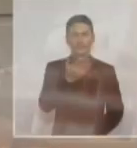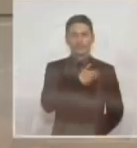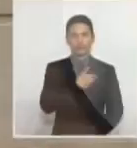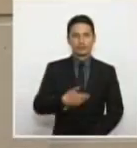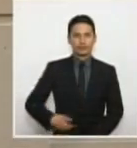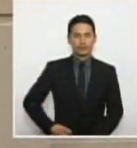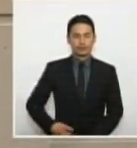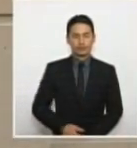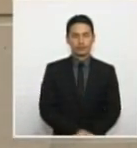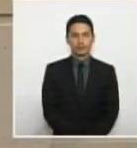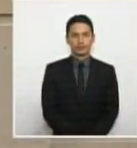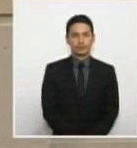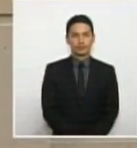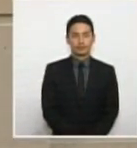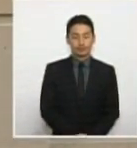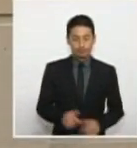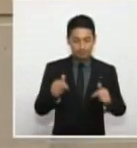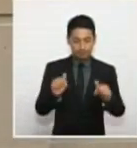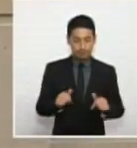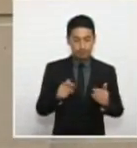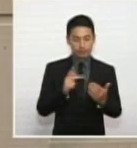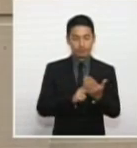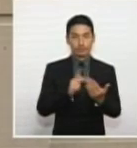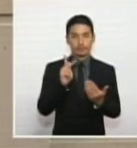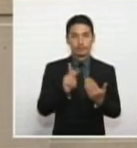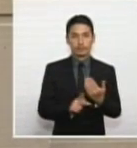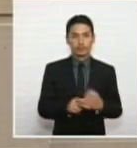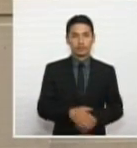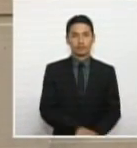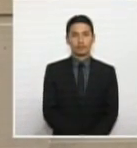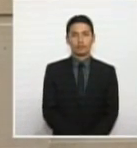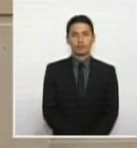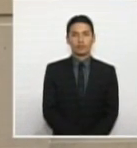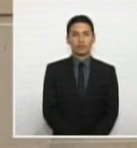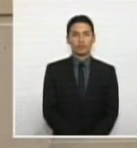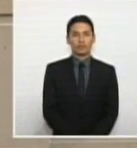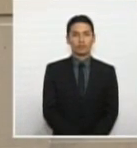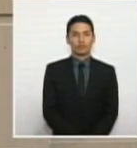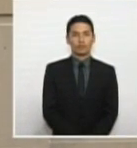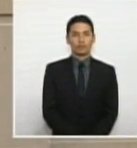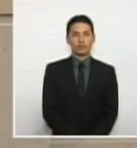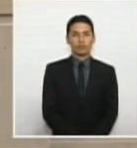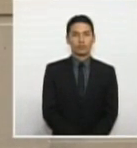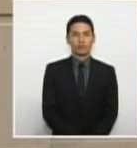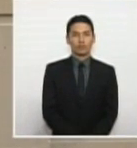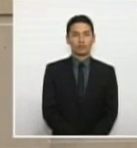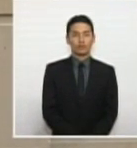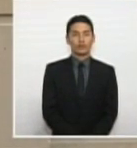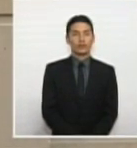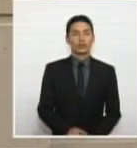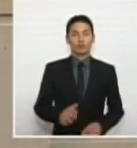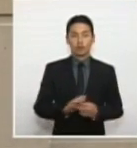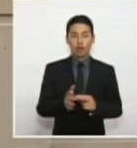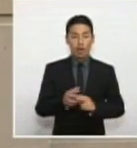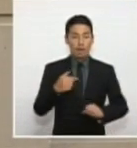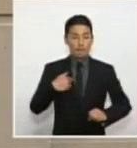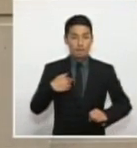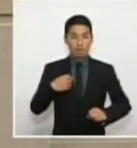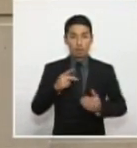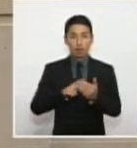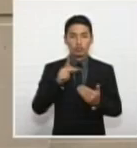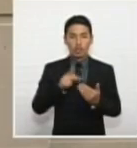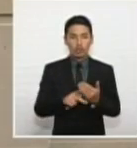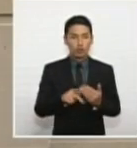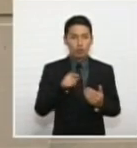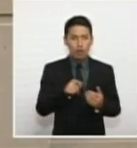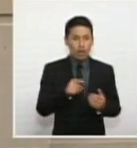Este proyecto no es un proyecto para la impunidad, ni aquí